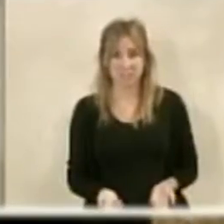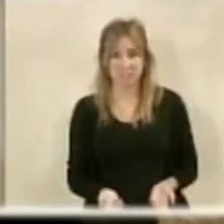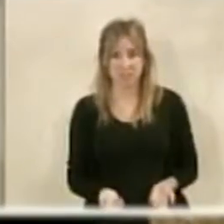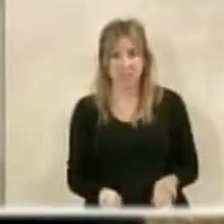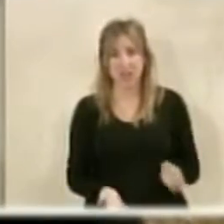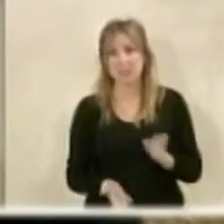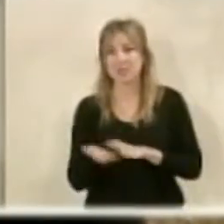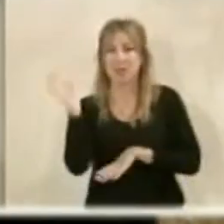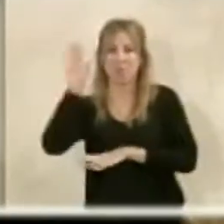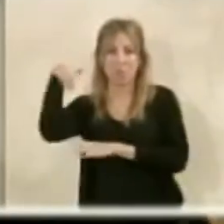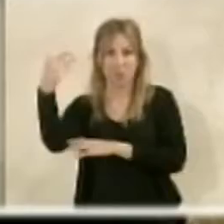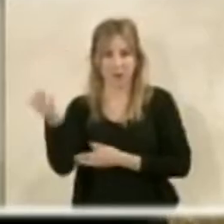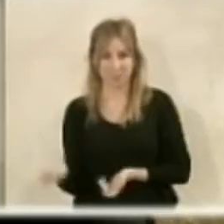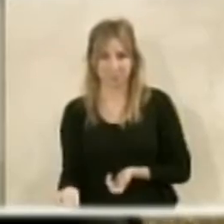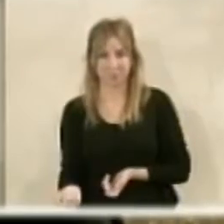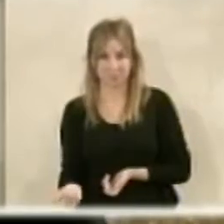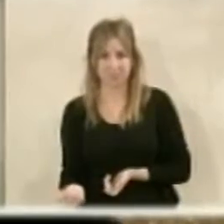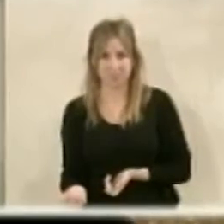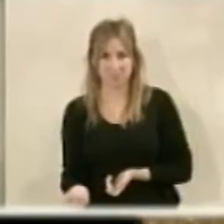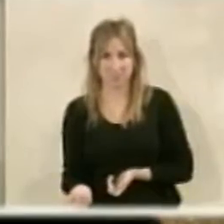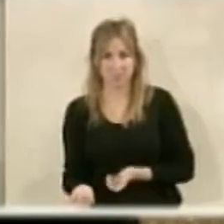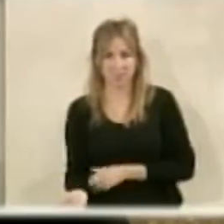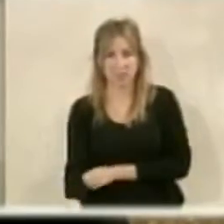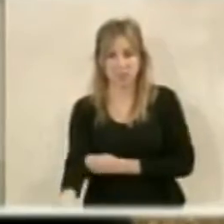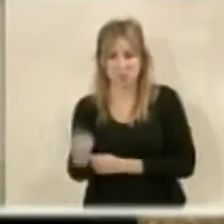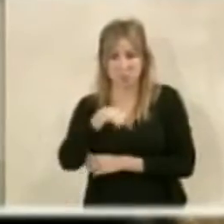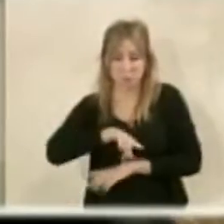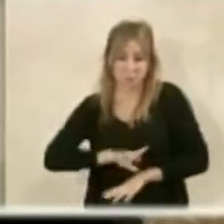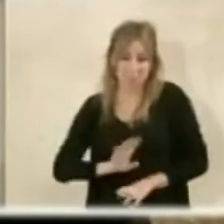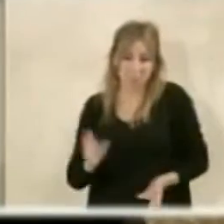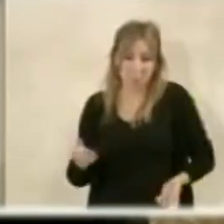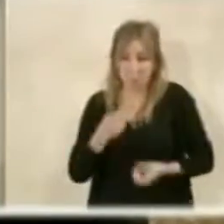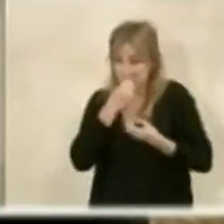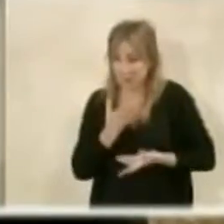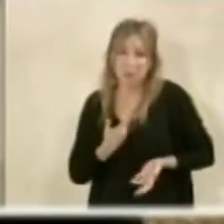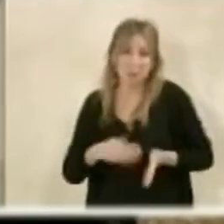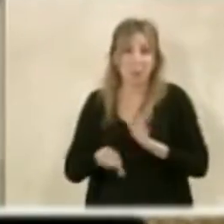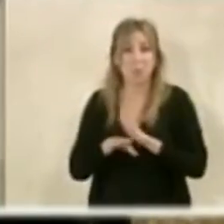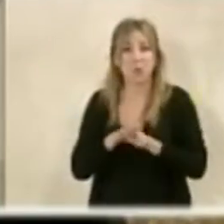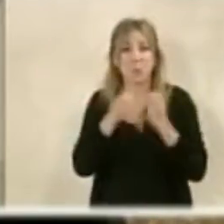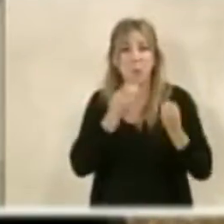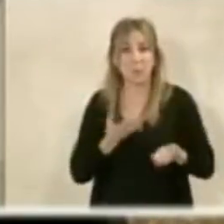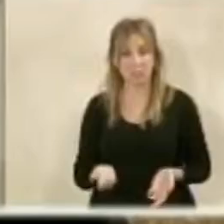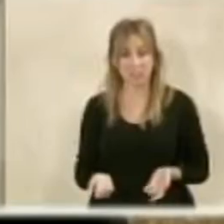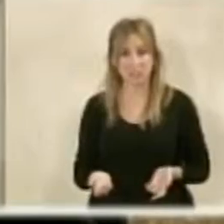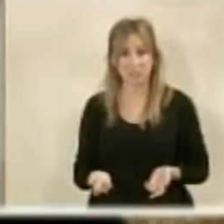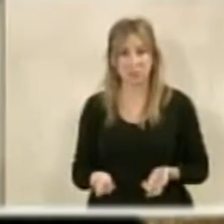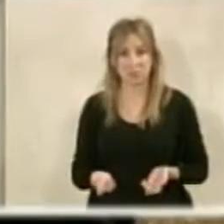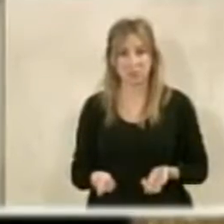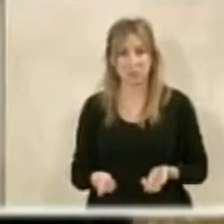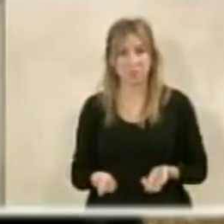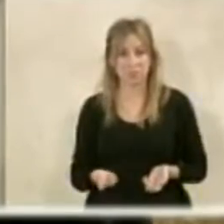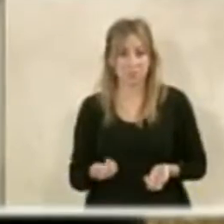va a la fuera. Pues si estamos dispuestos a eso, vayamos a eso. Vayamos. Y